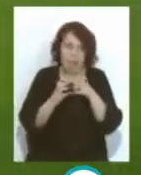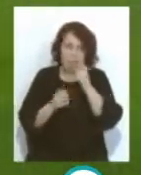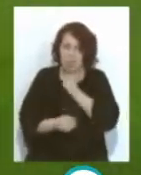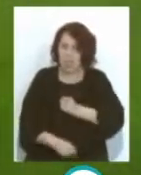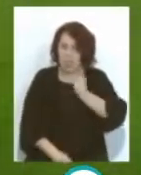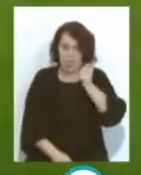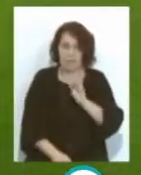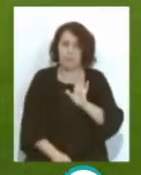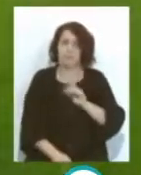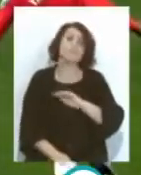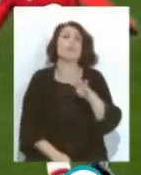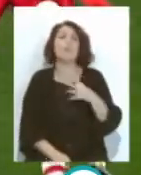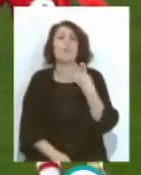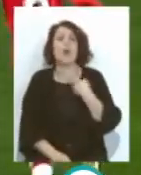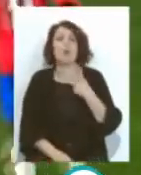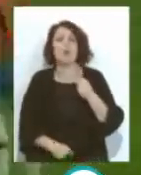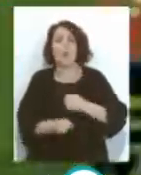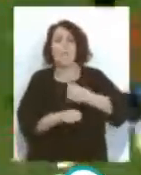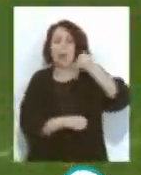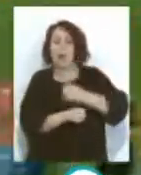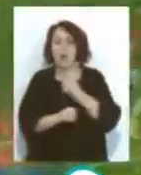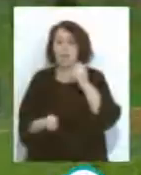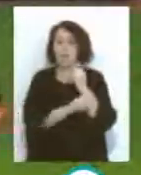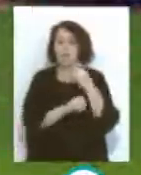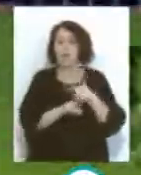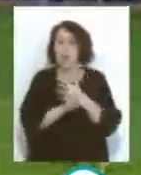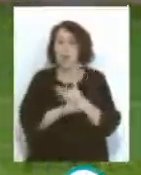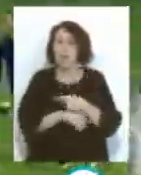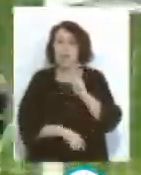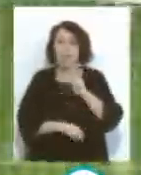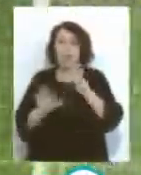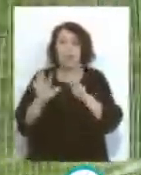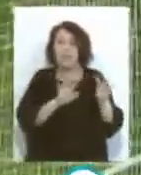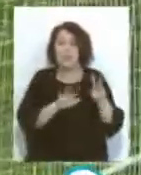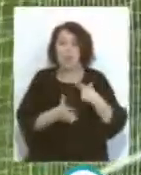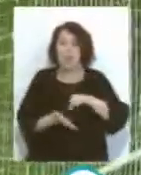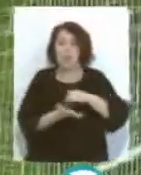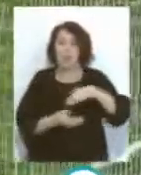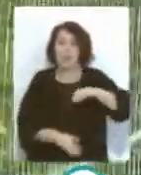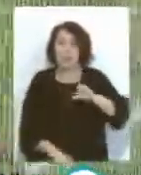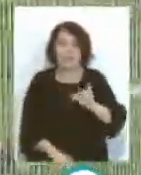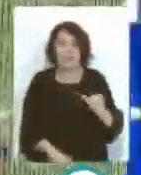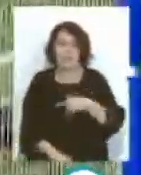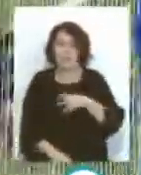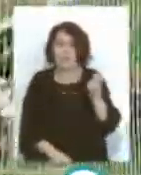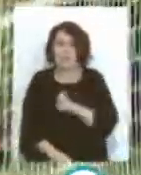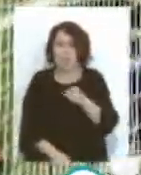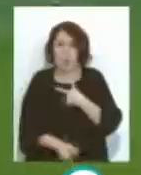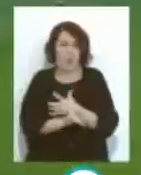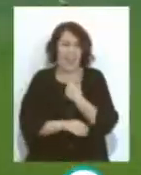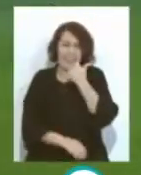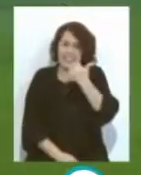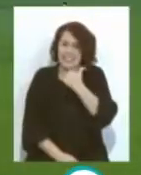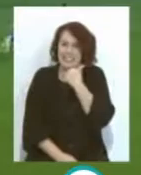Granada Cuatro Tiro a los palos Y esa jugada En el minuto 88 El centro de Messi Llega Pone la jugada